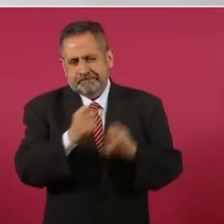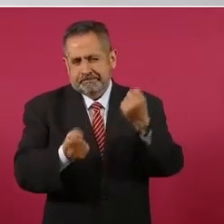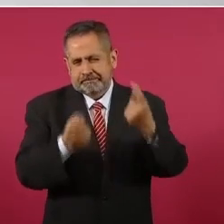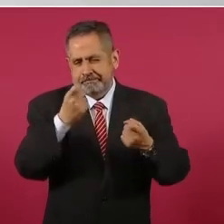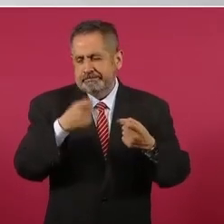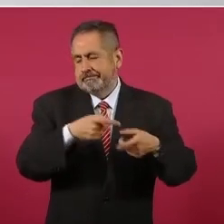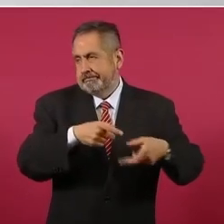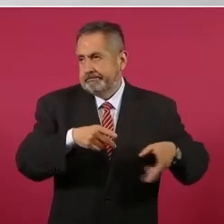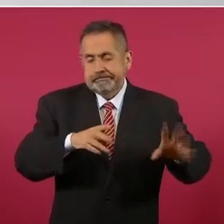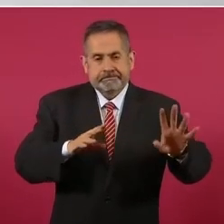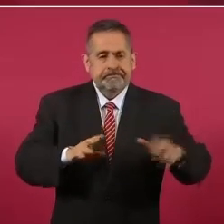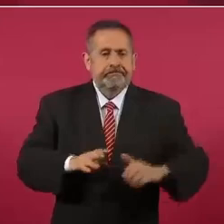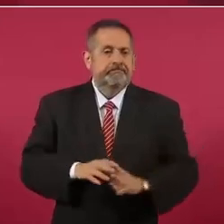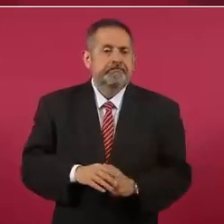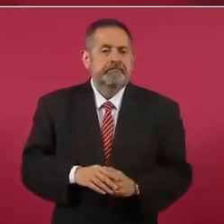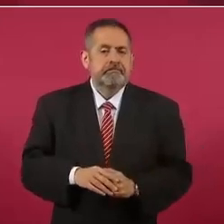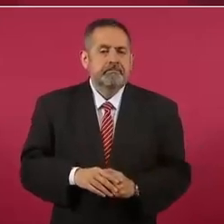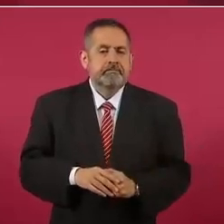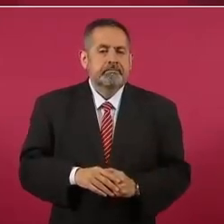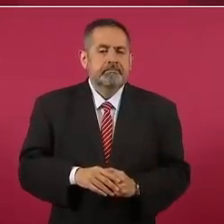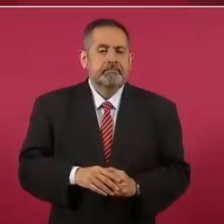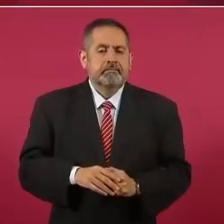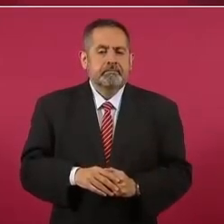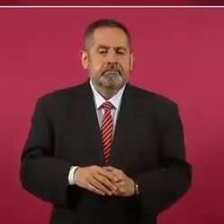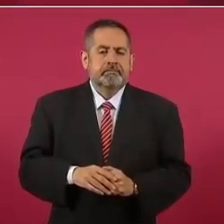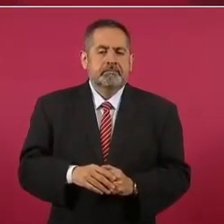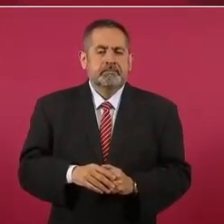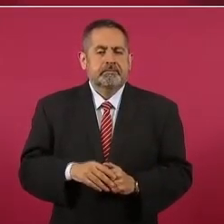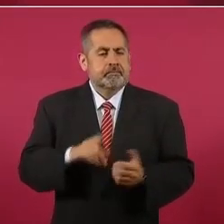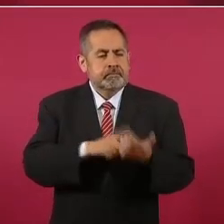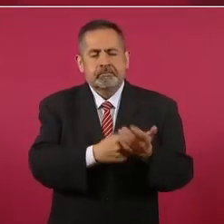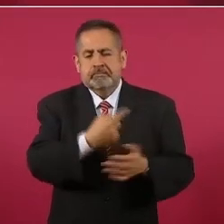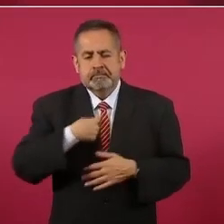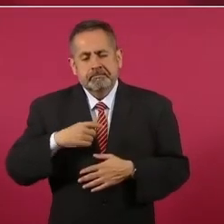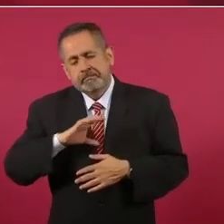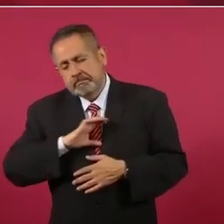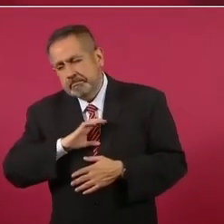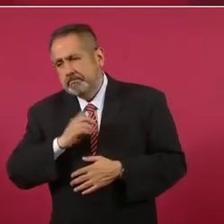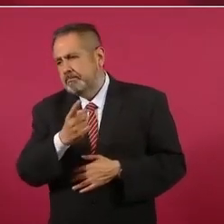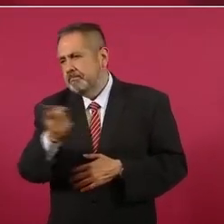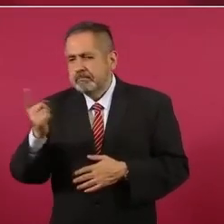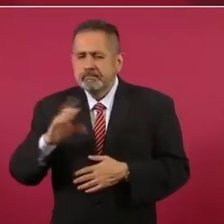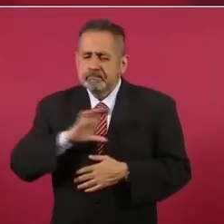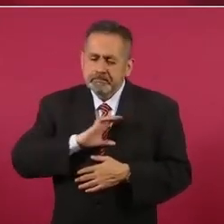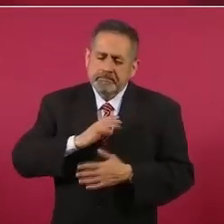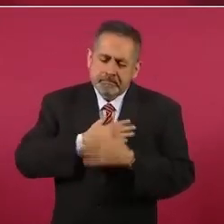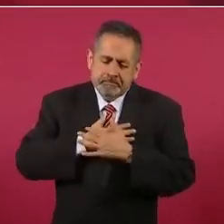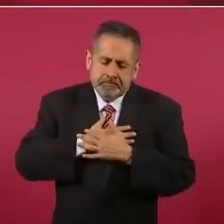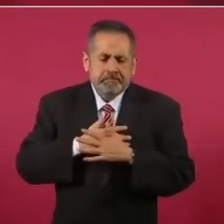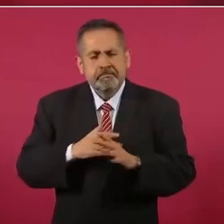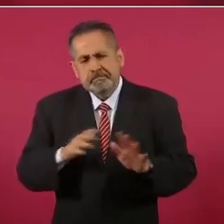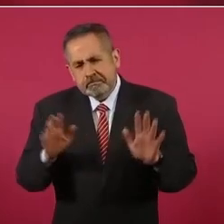por afecto, por cariño,